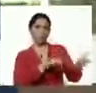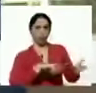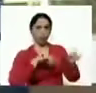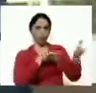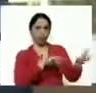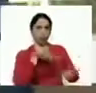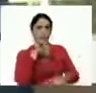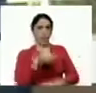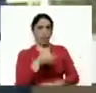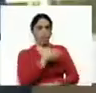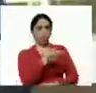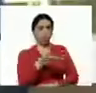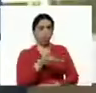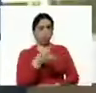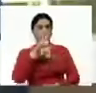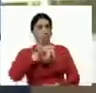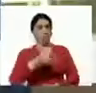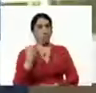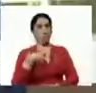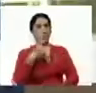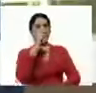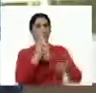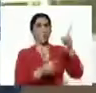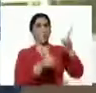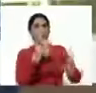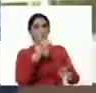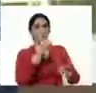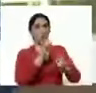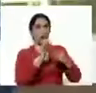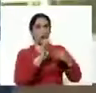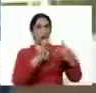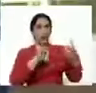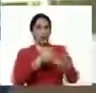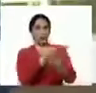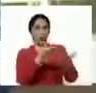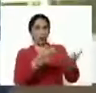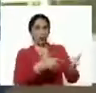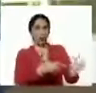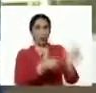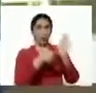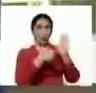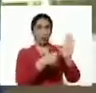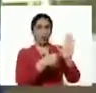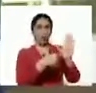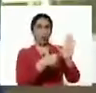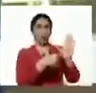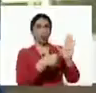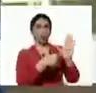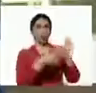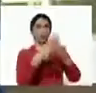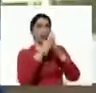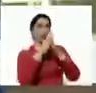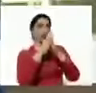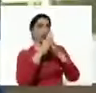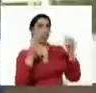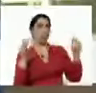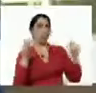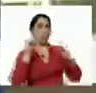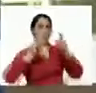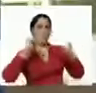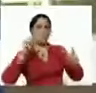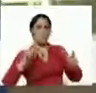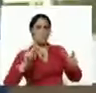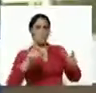también usted hoy va a tener algunos elementos allí que mostrarnos, de manera tal que todos los actores del